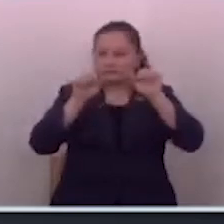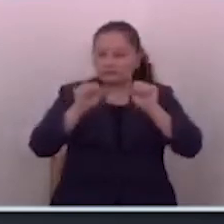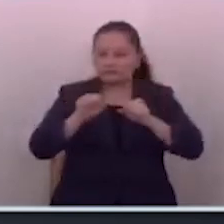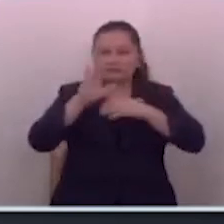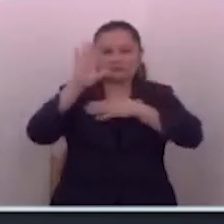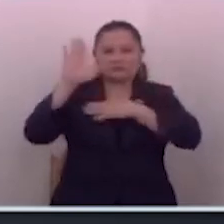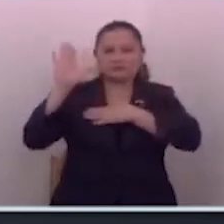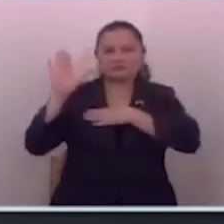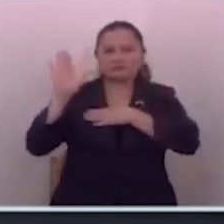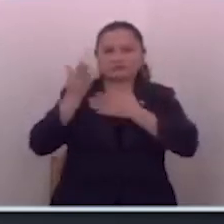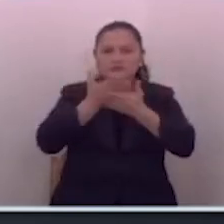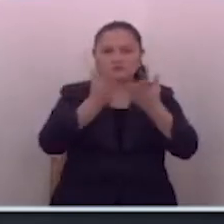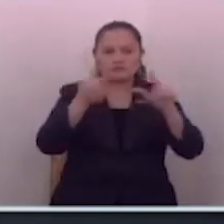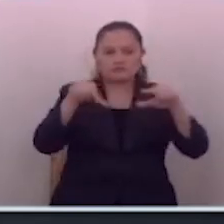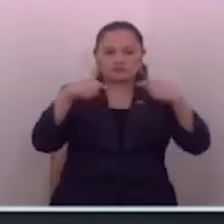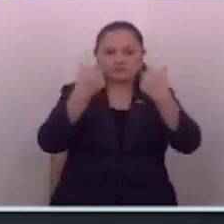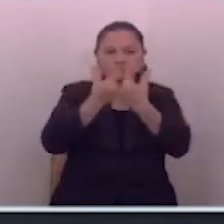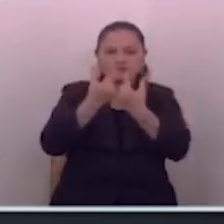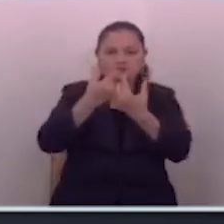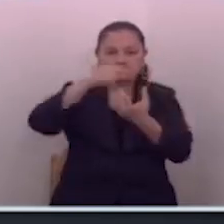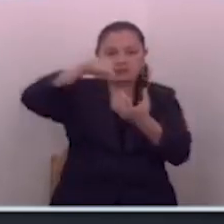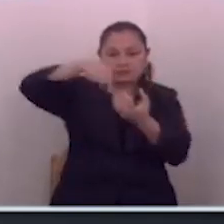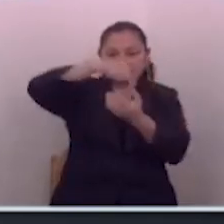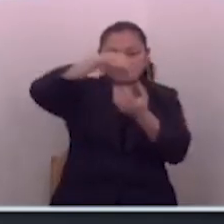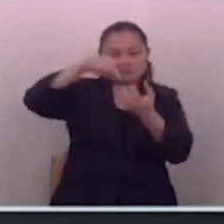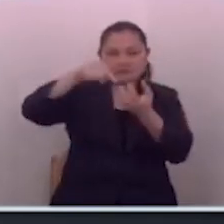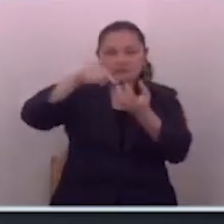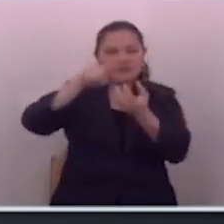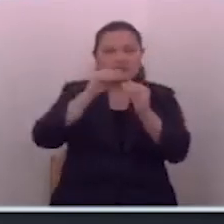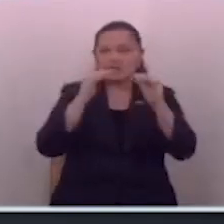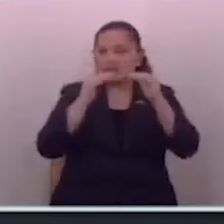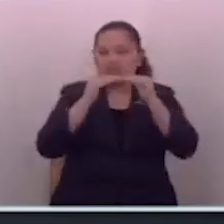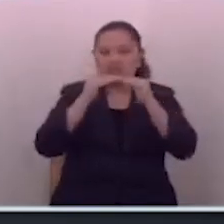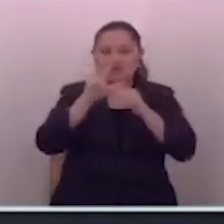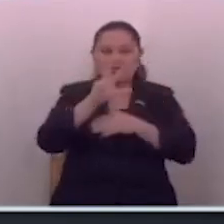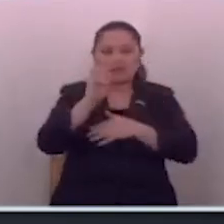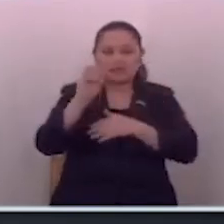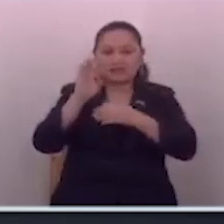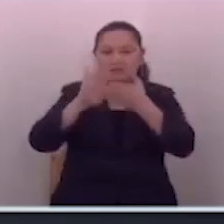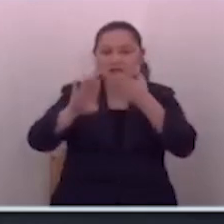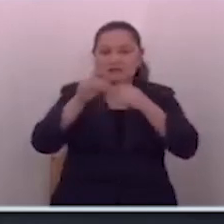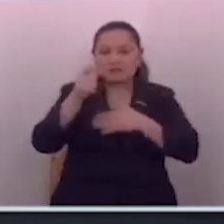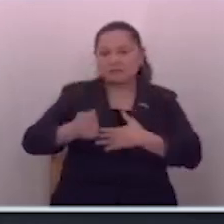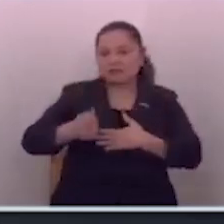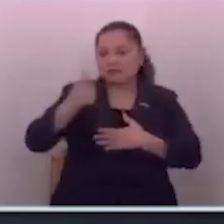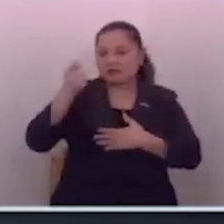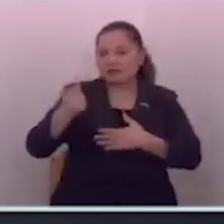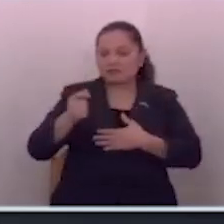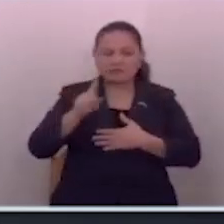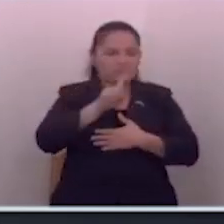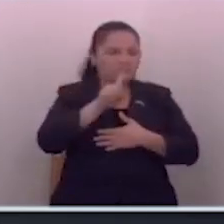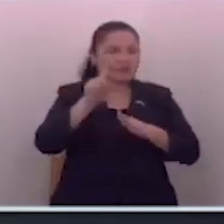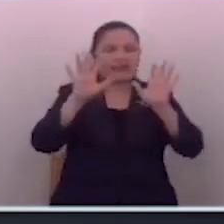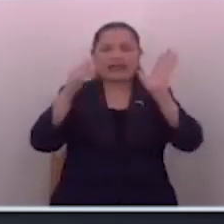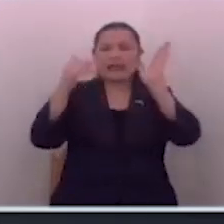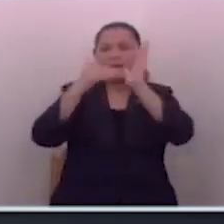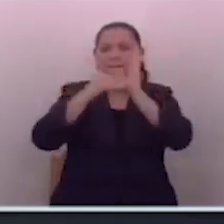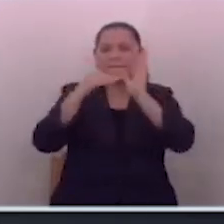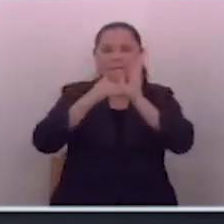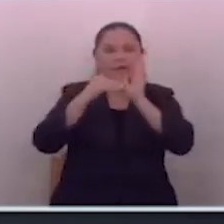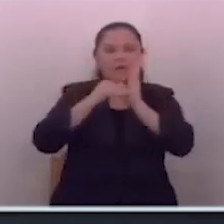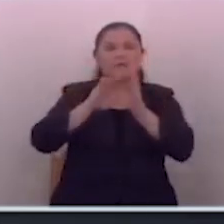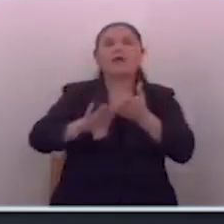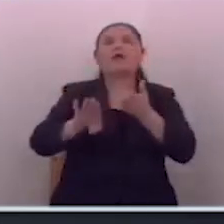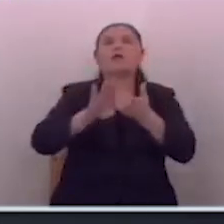de cumplirle a este sector, ni los 300 dólares de pensión, ni los 10 mil dólares de